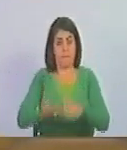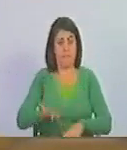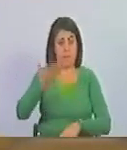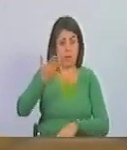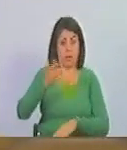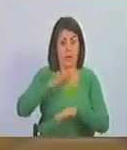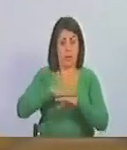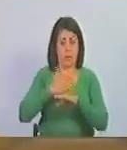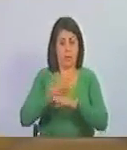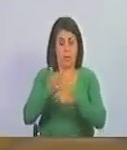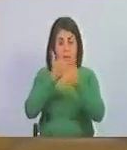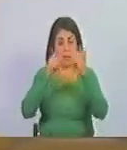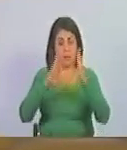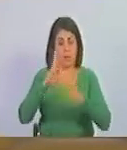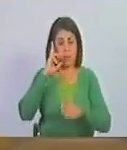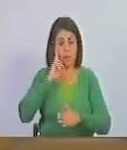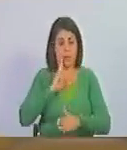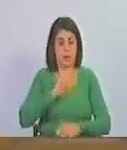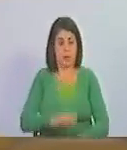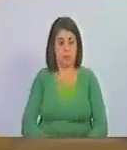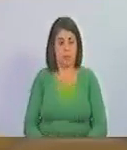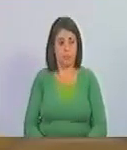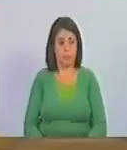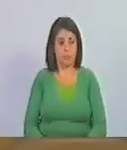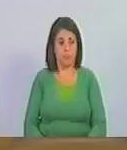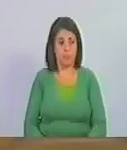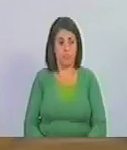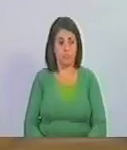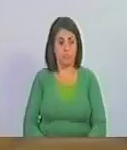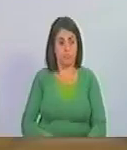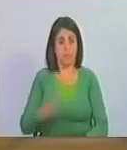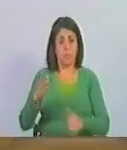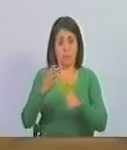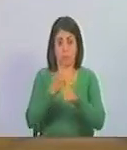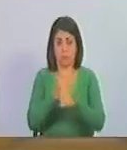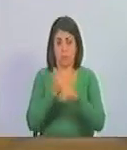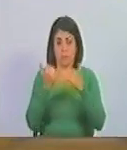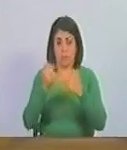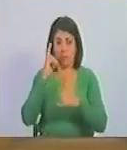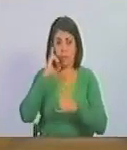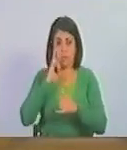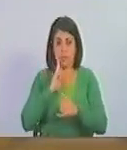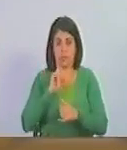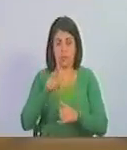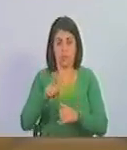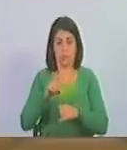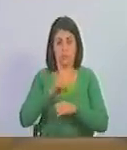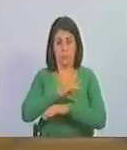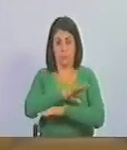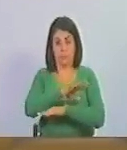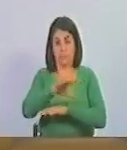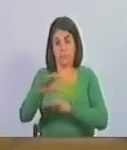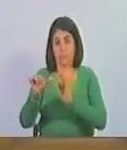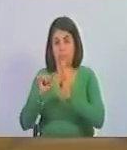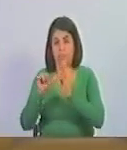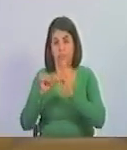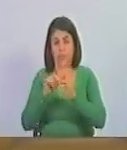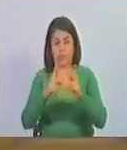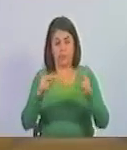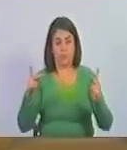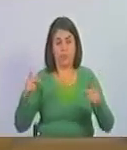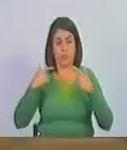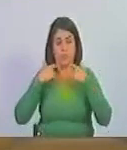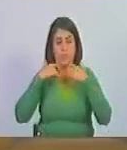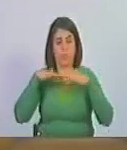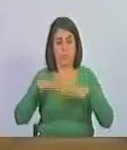para el libertador Simón Bolívar. Se encontraba Bolívar ya desierto, dos repúblicas perdidas.